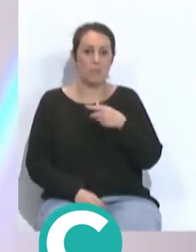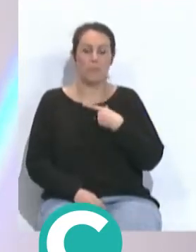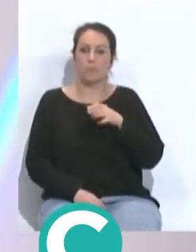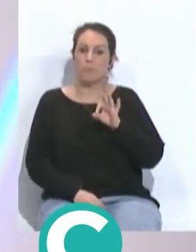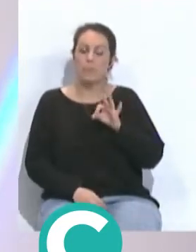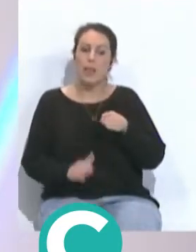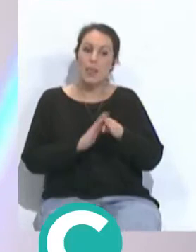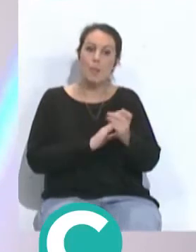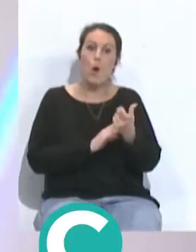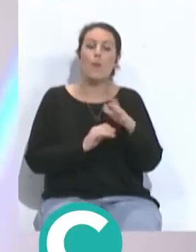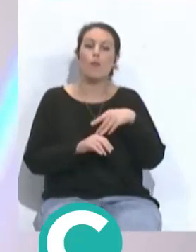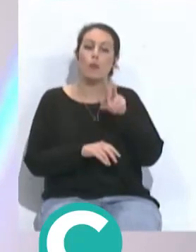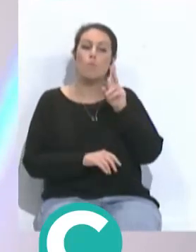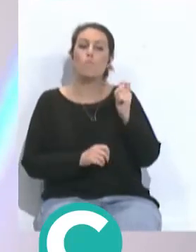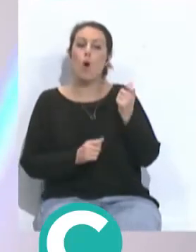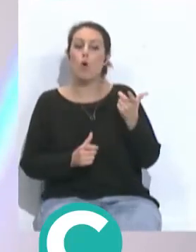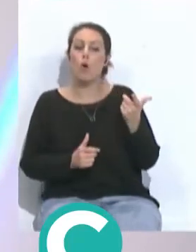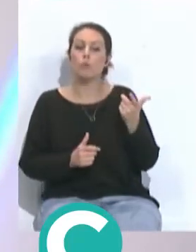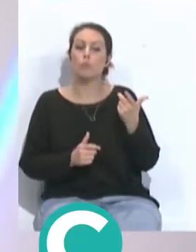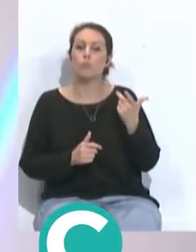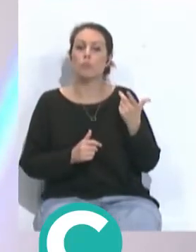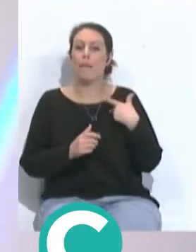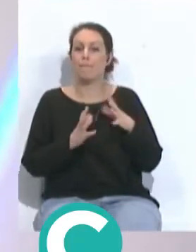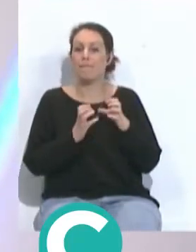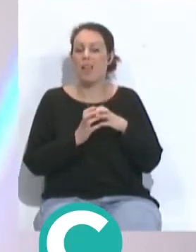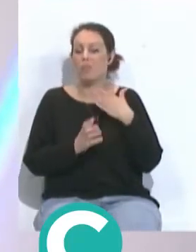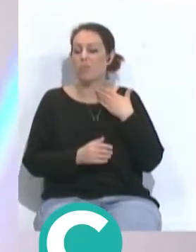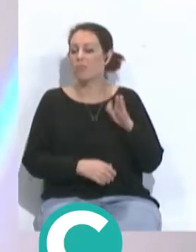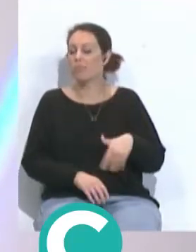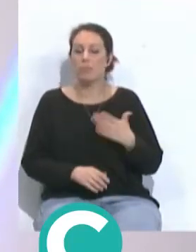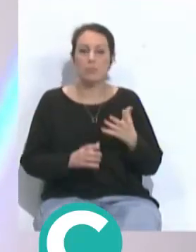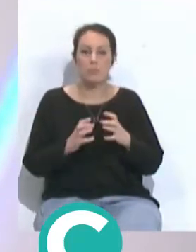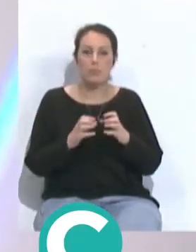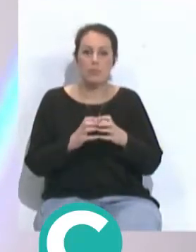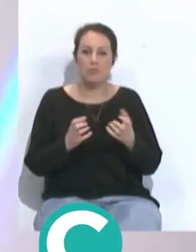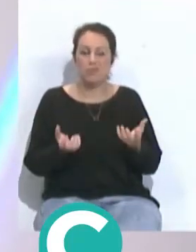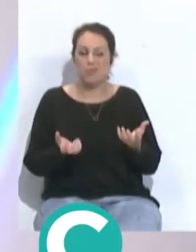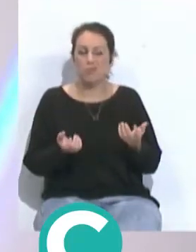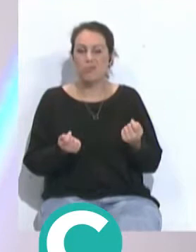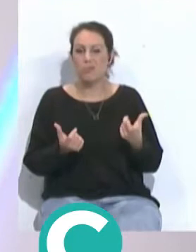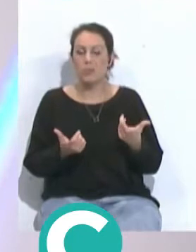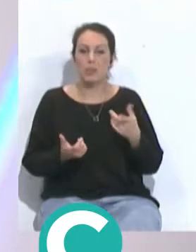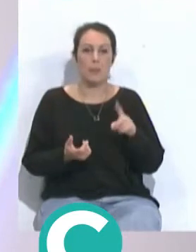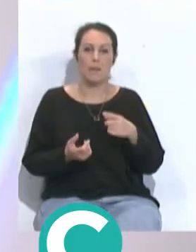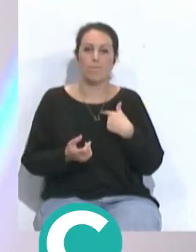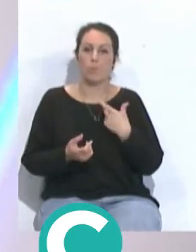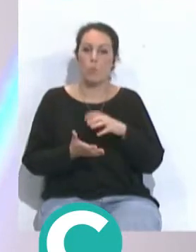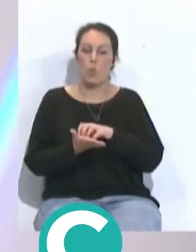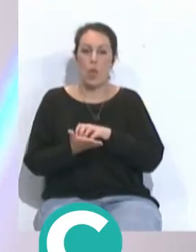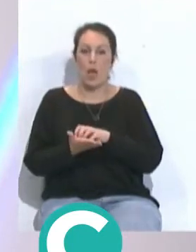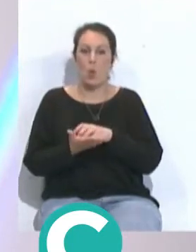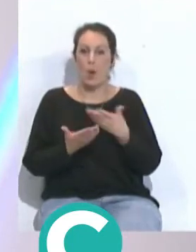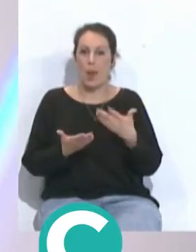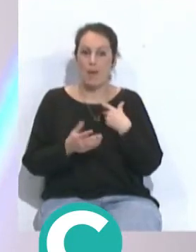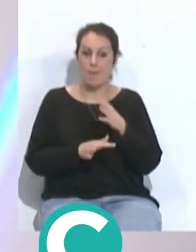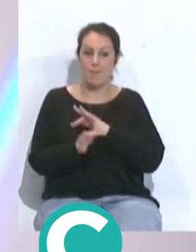que está jugando poco en minutos pero lo veo un poquito con menos ganas con menos ansias incluso también me atrevería a decir la duda va a estar